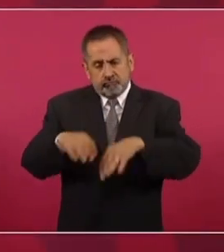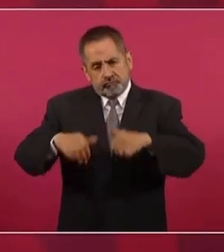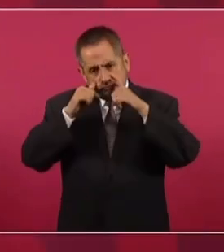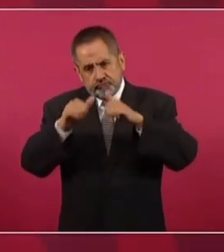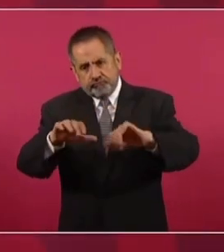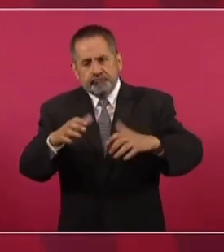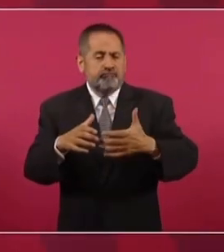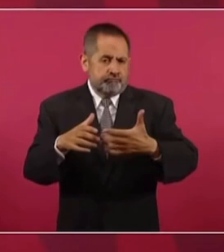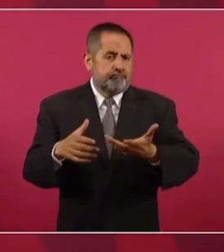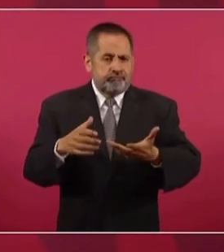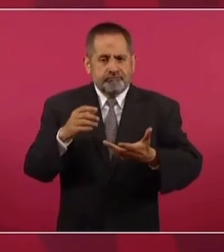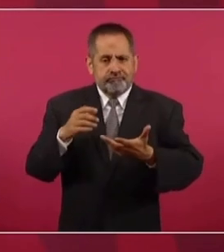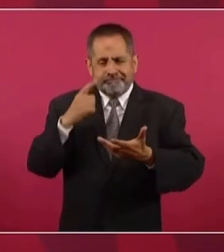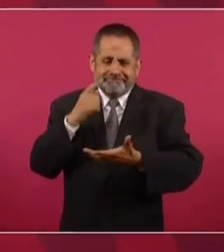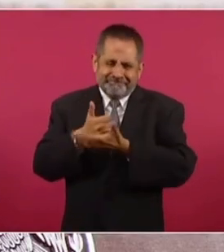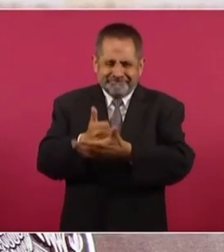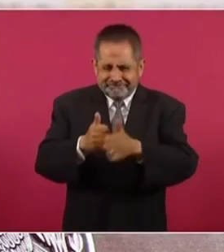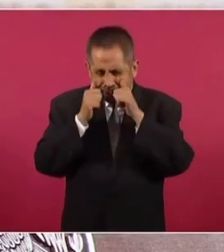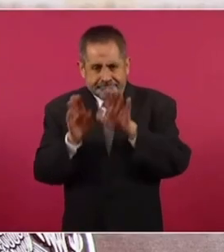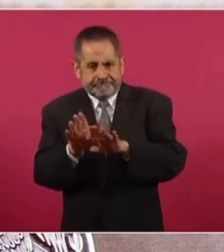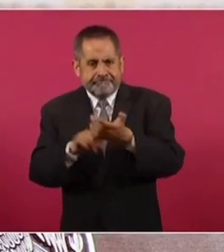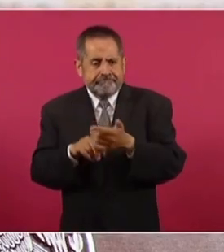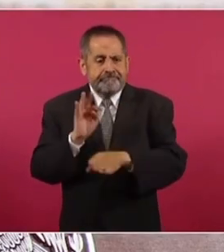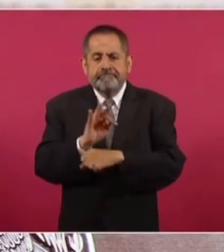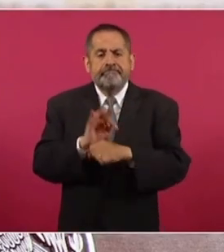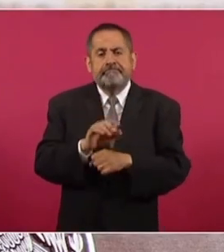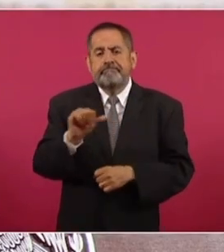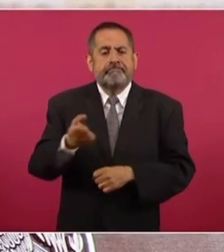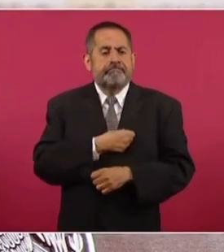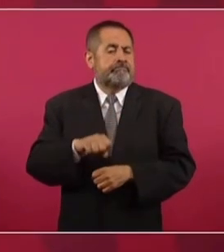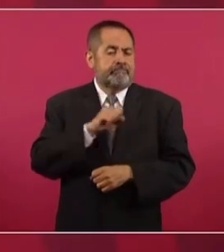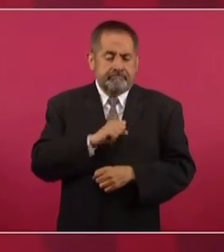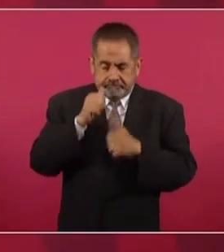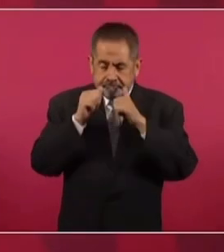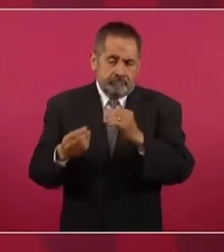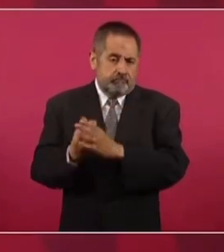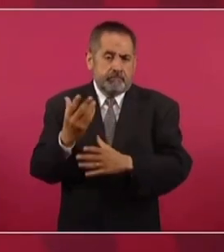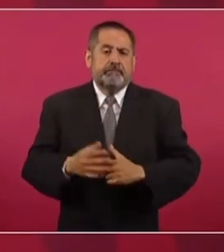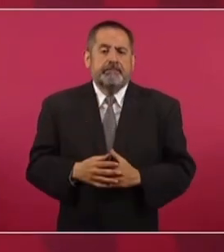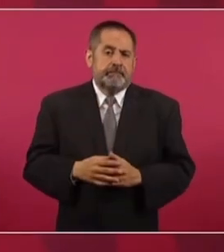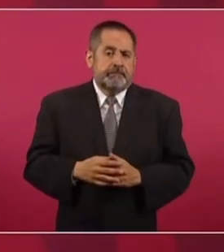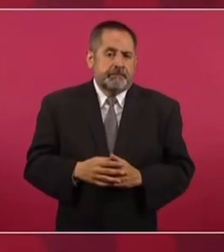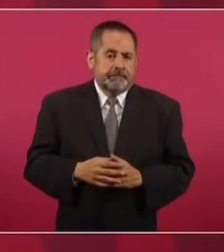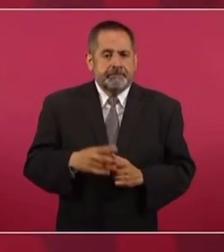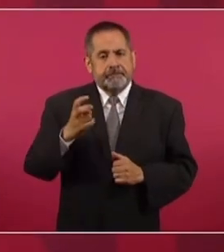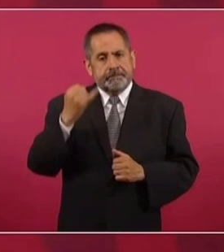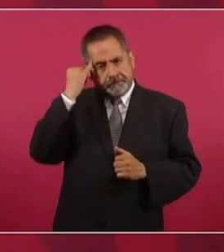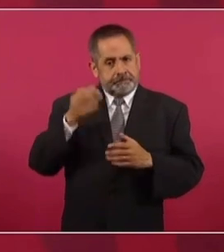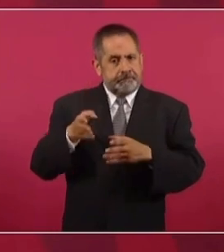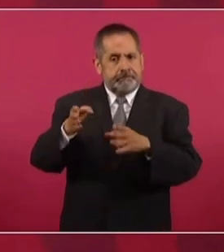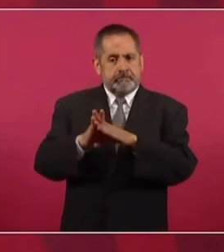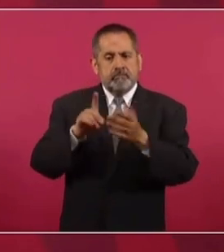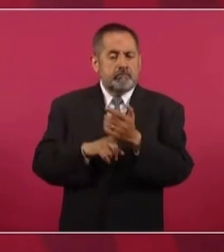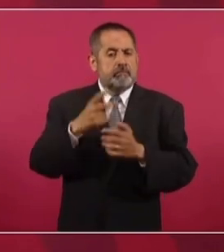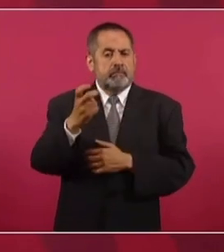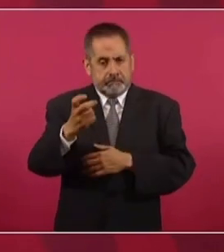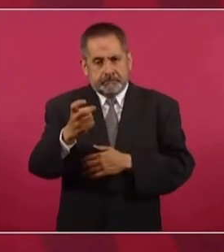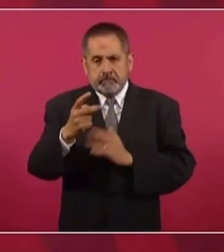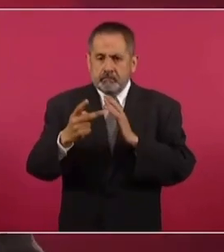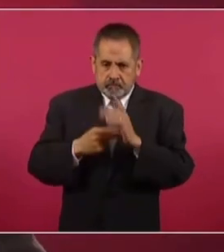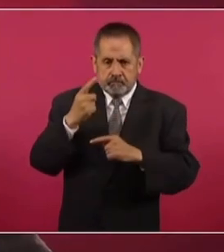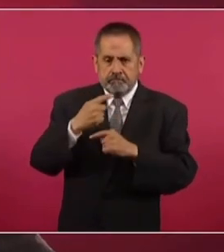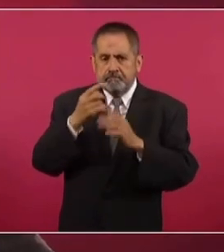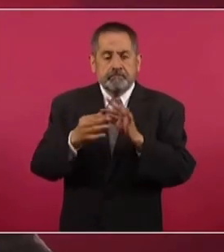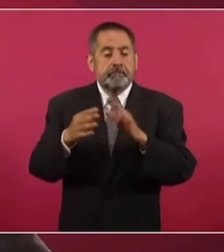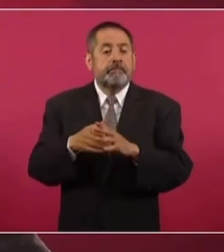nuevas formas de ver el sistema de salud en general. En ese camino, desde luego, y tomo el